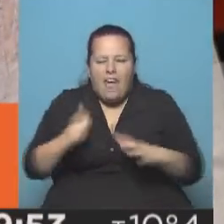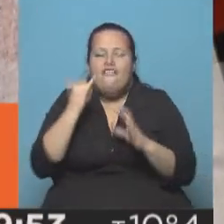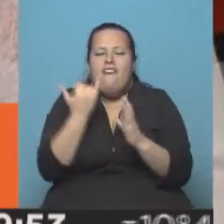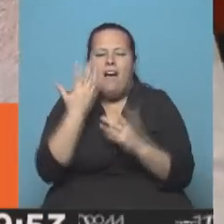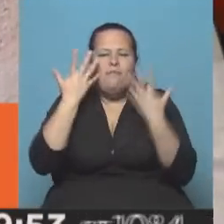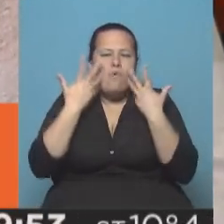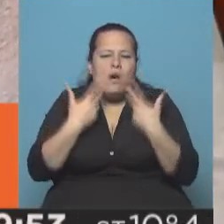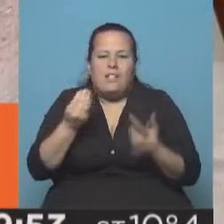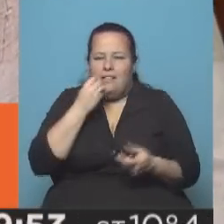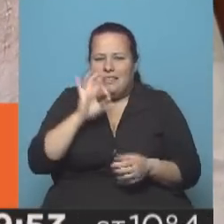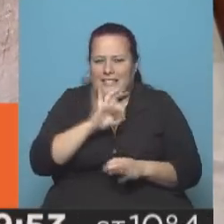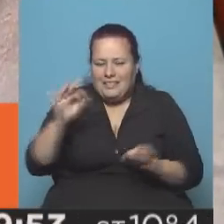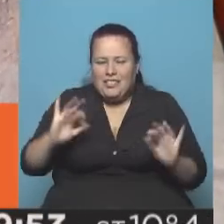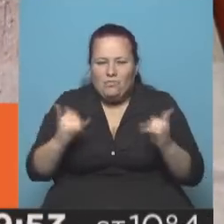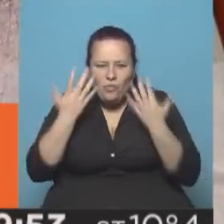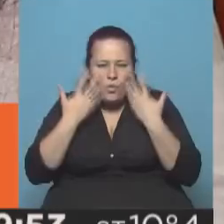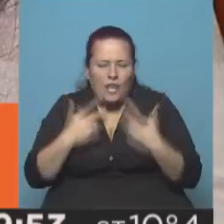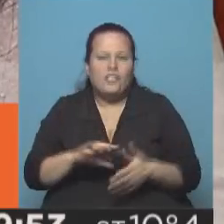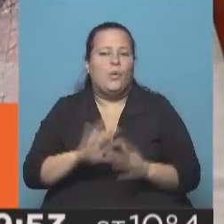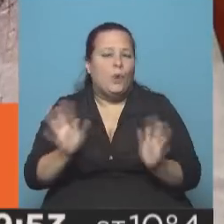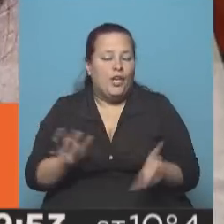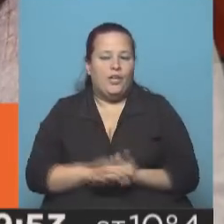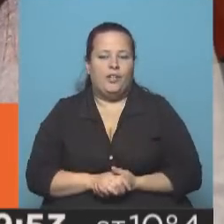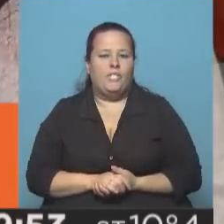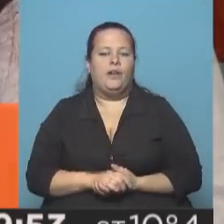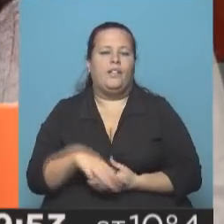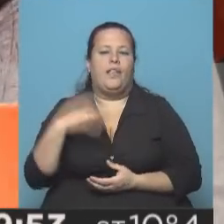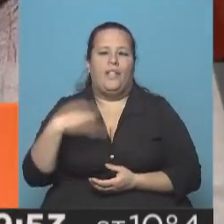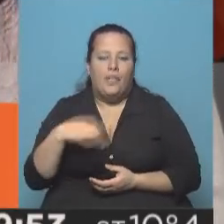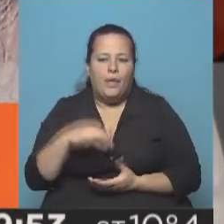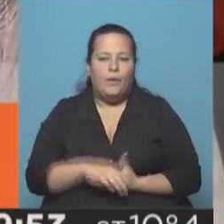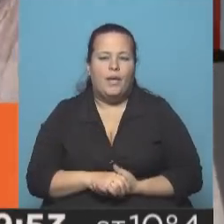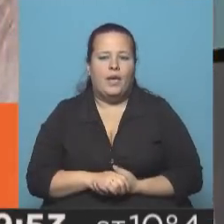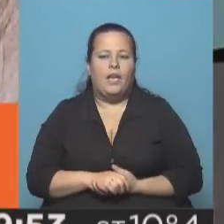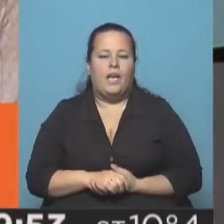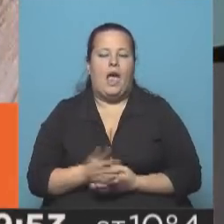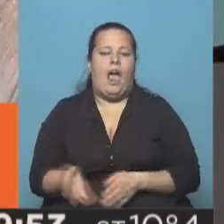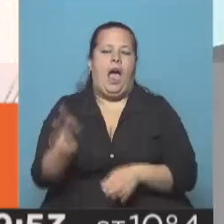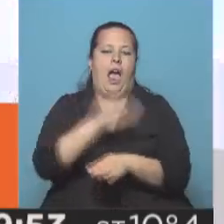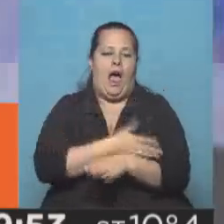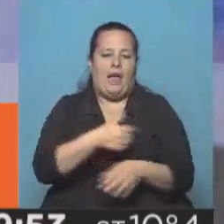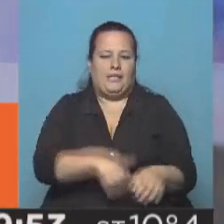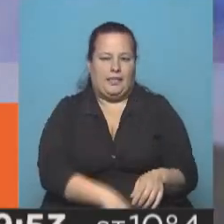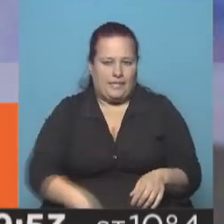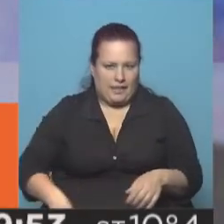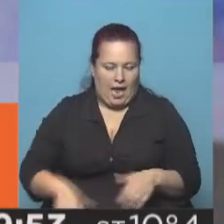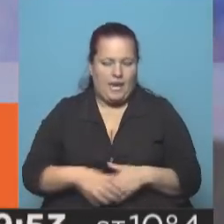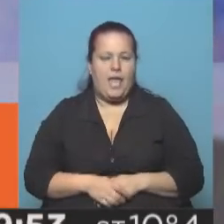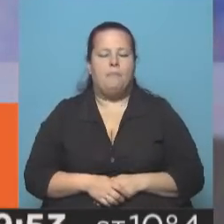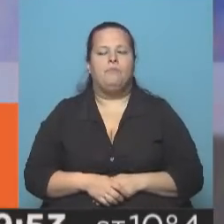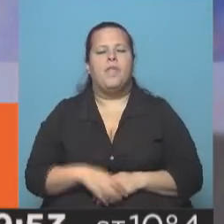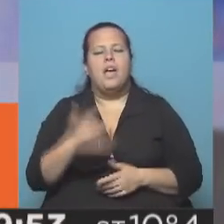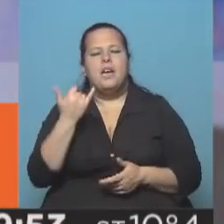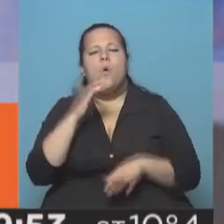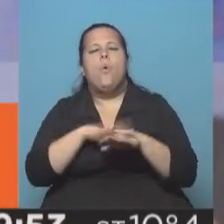está desnutrida. Así que, bueno, tuvimos que adelantar la cesárea. ¿Hay